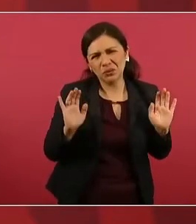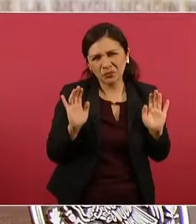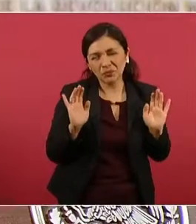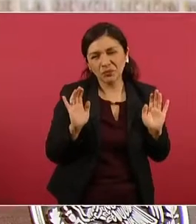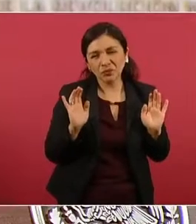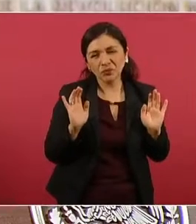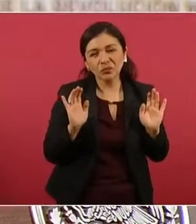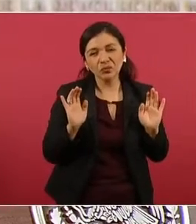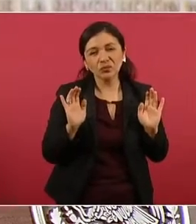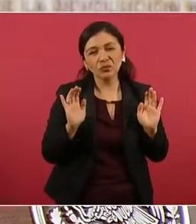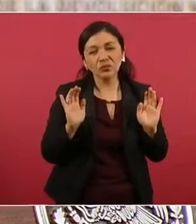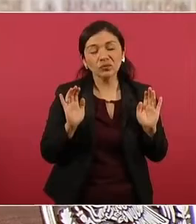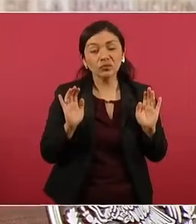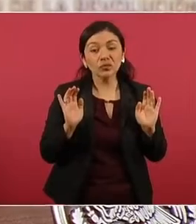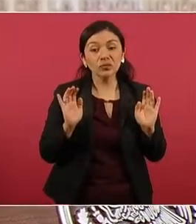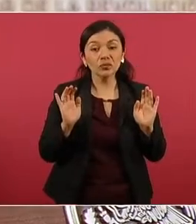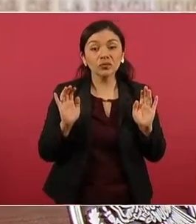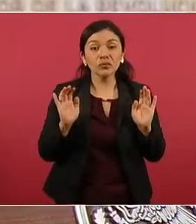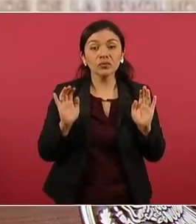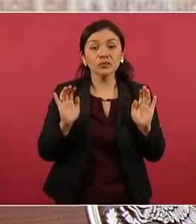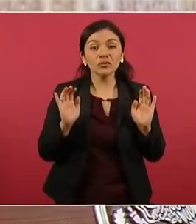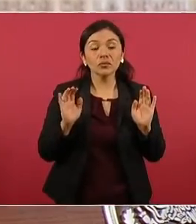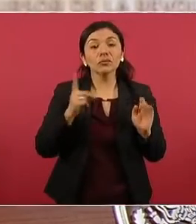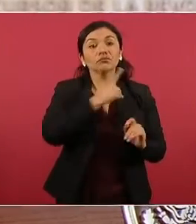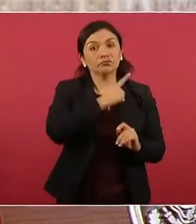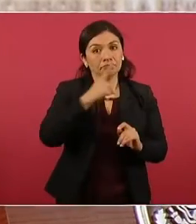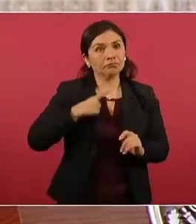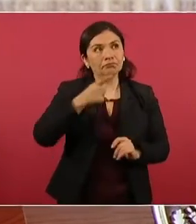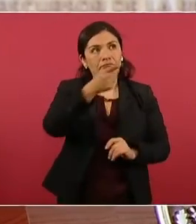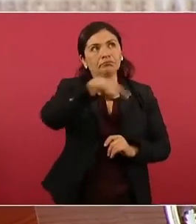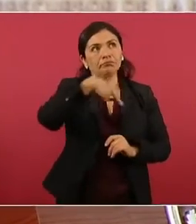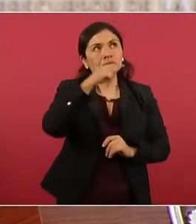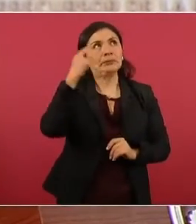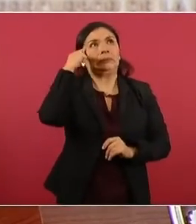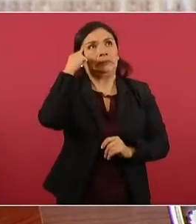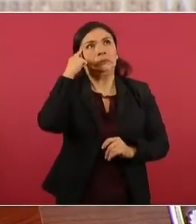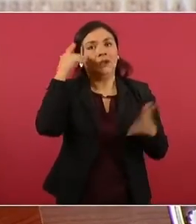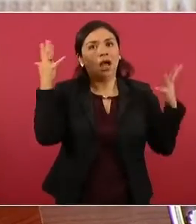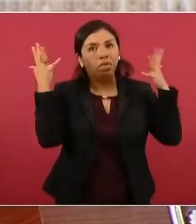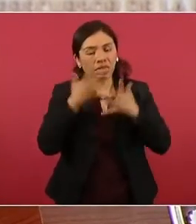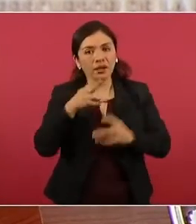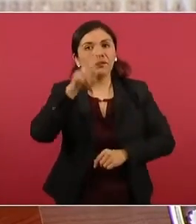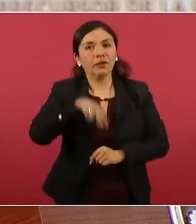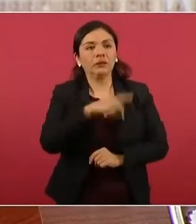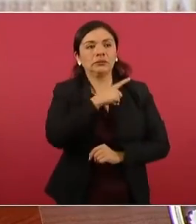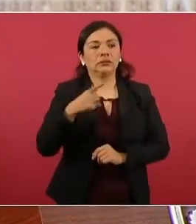democracia y tengan capacidad para rectificar